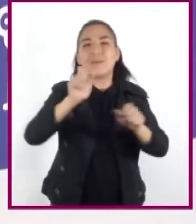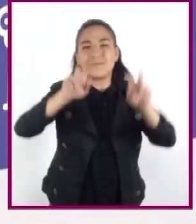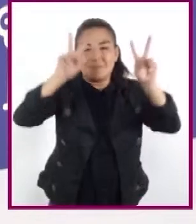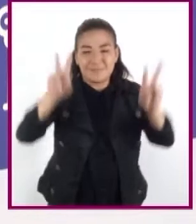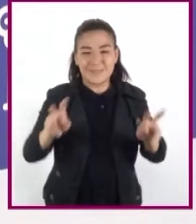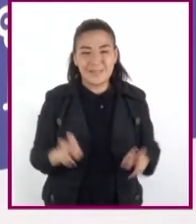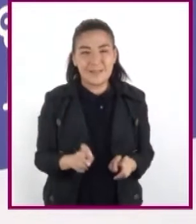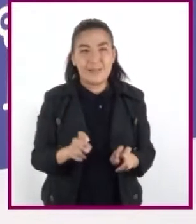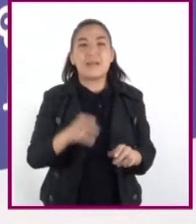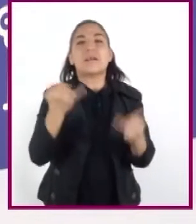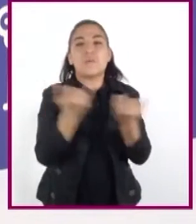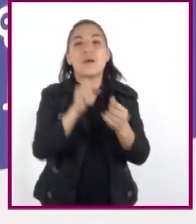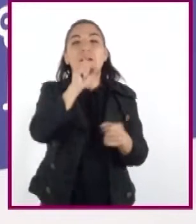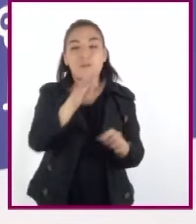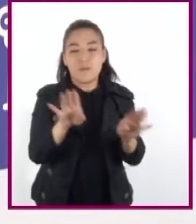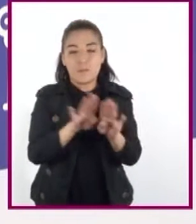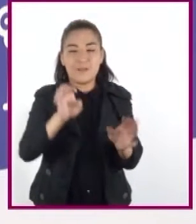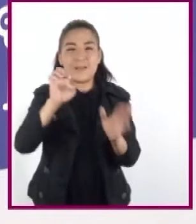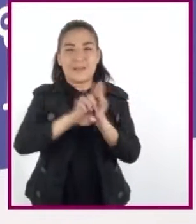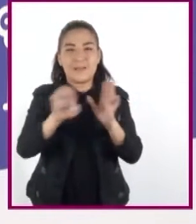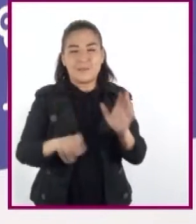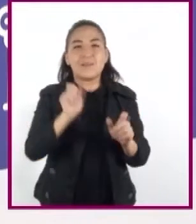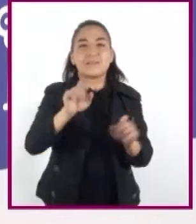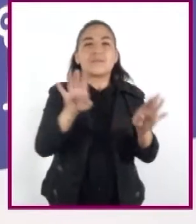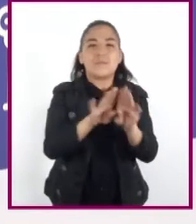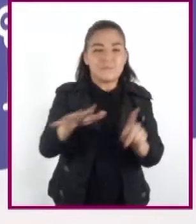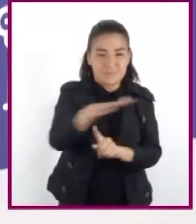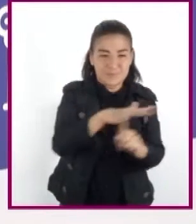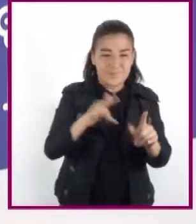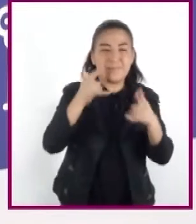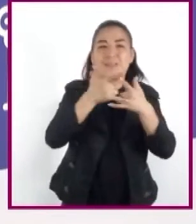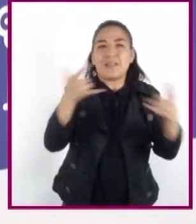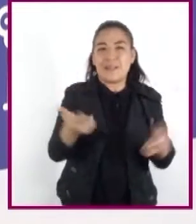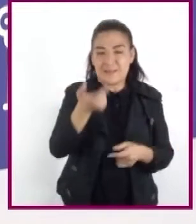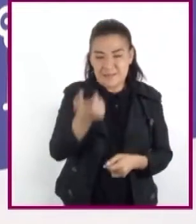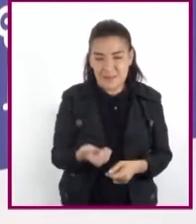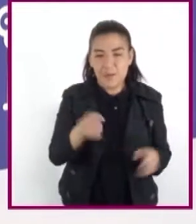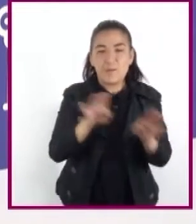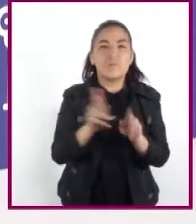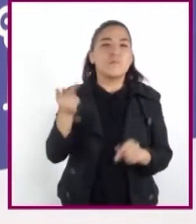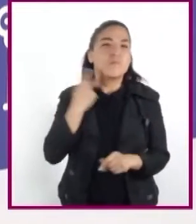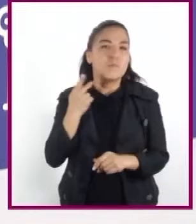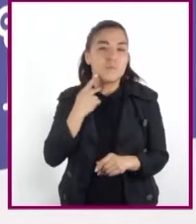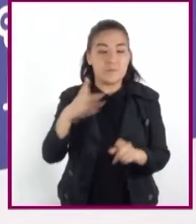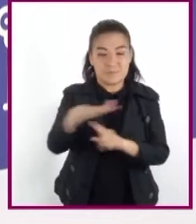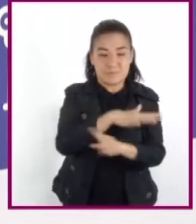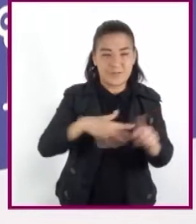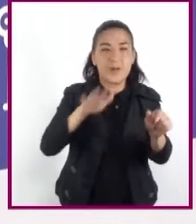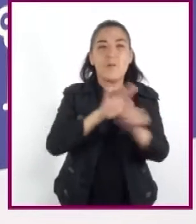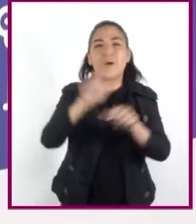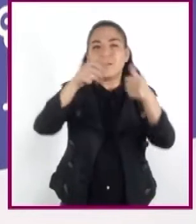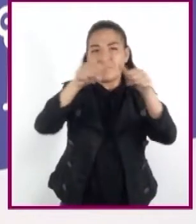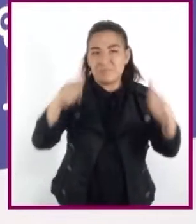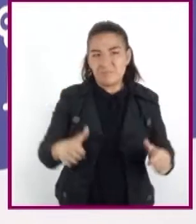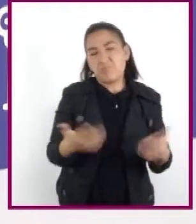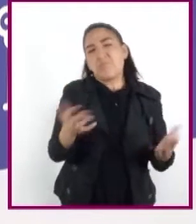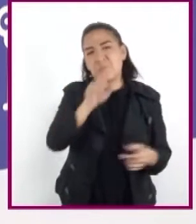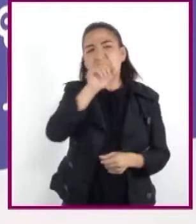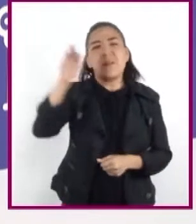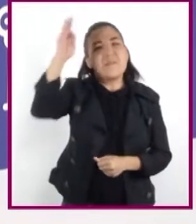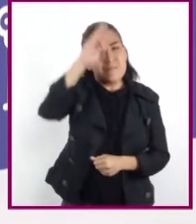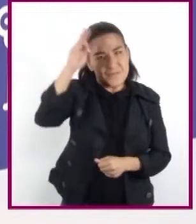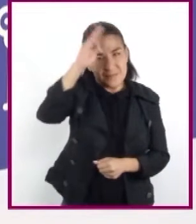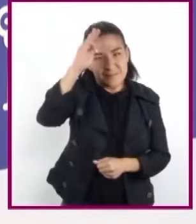ya que corresponden, por ejemplo, a un contexto económico o político, a un movimiento artístico o una corriente filosófica.